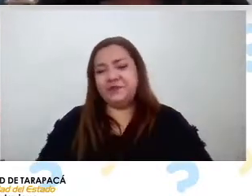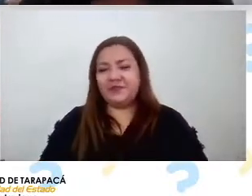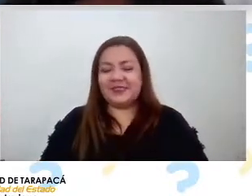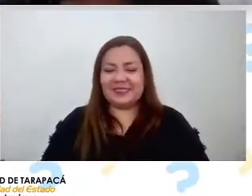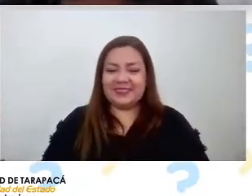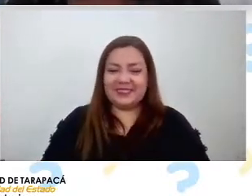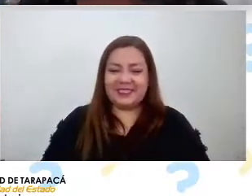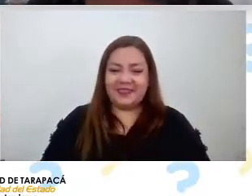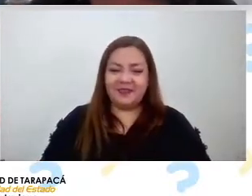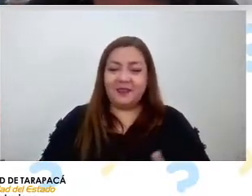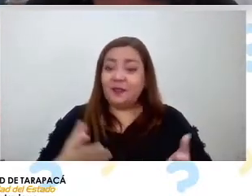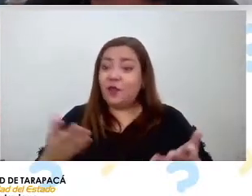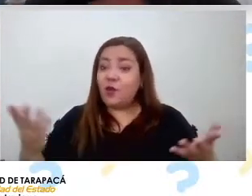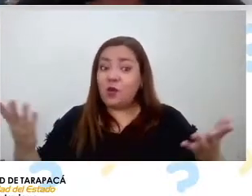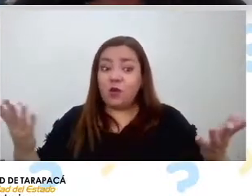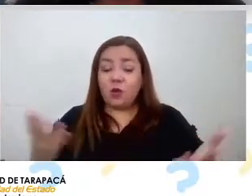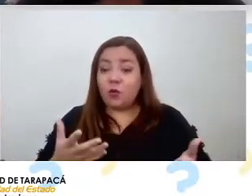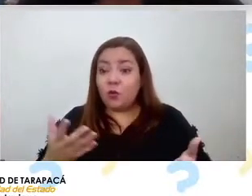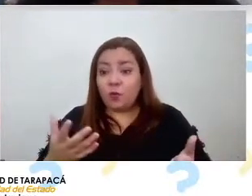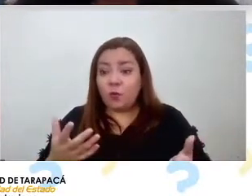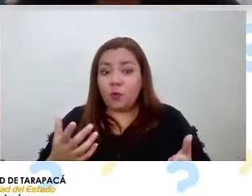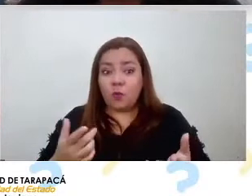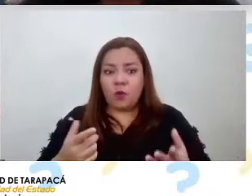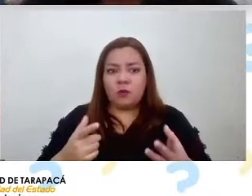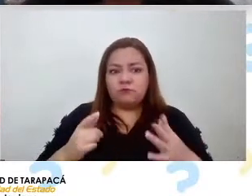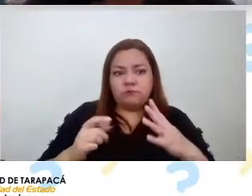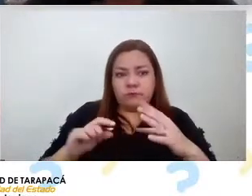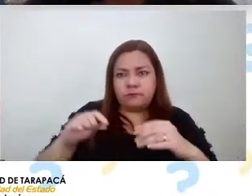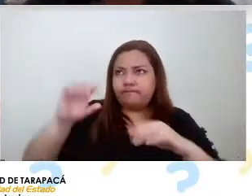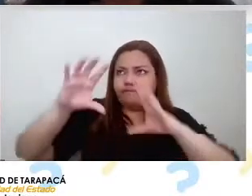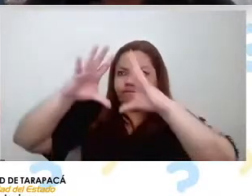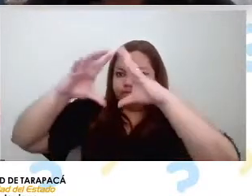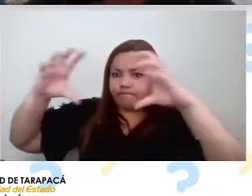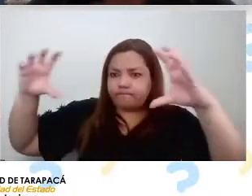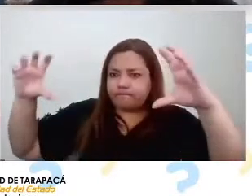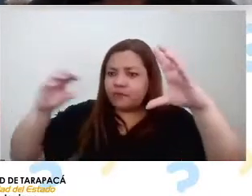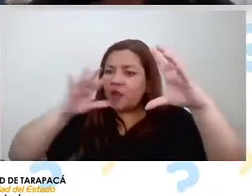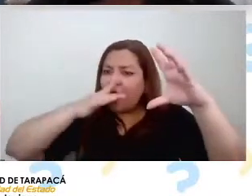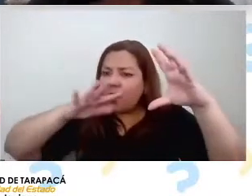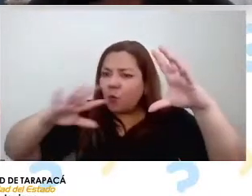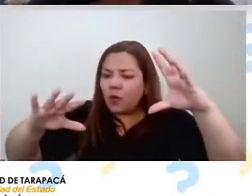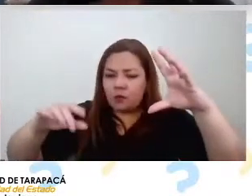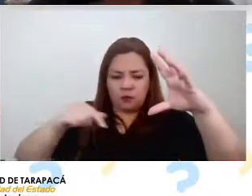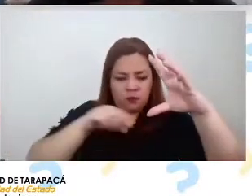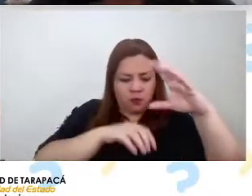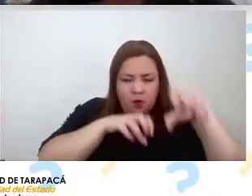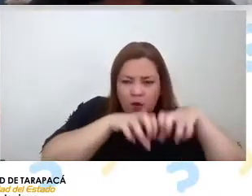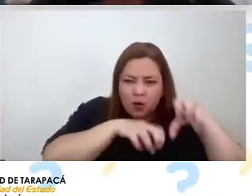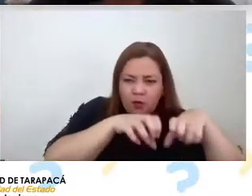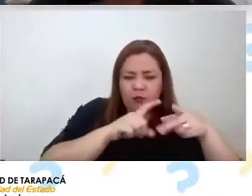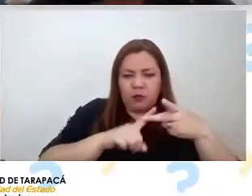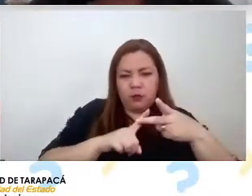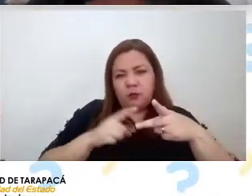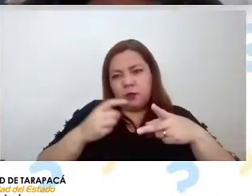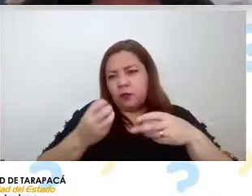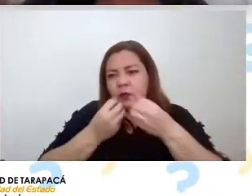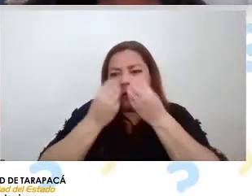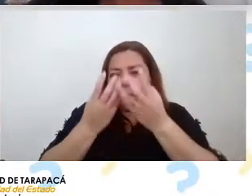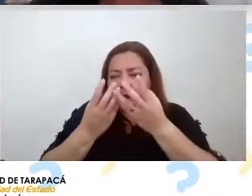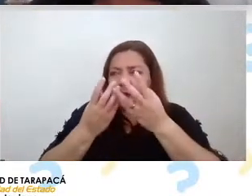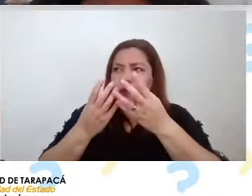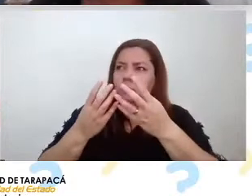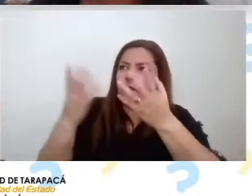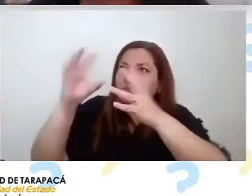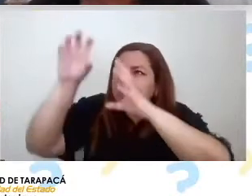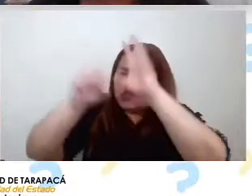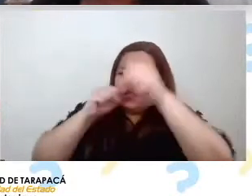¿Cómo capturan el agua de la niebla los organismos que viven ahí? Claro, si vemos,